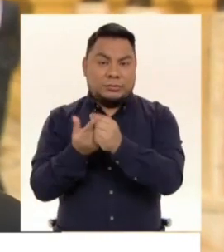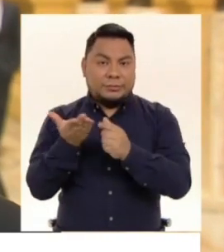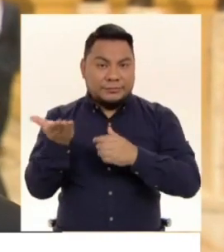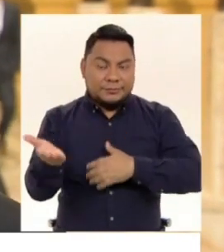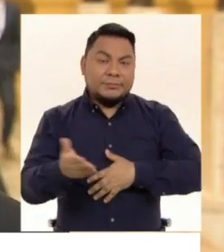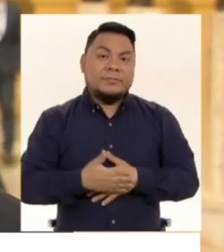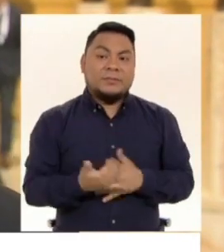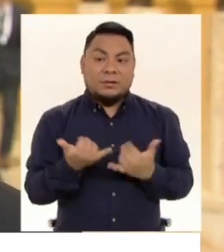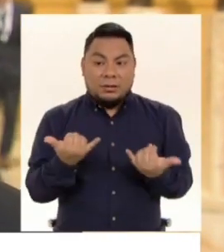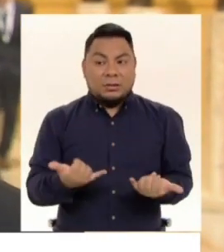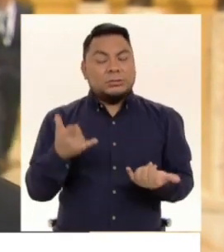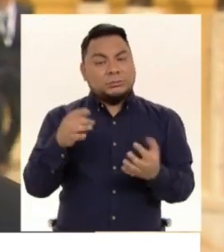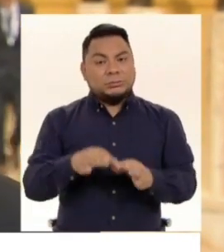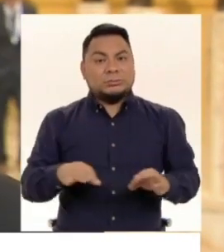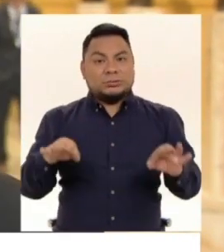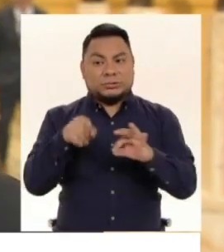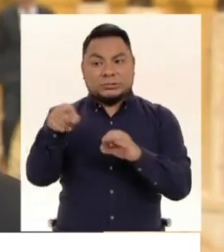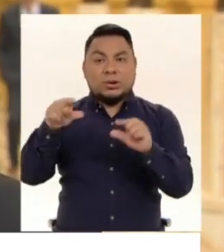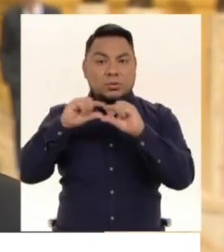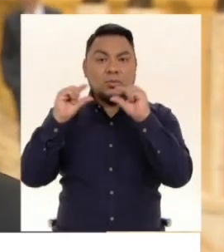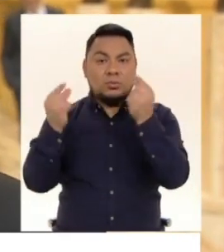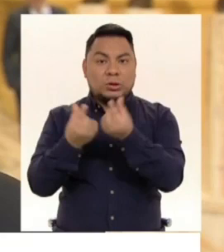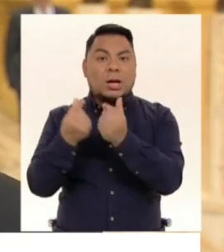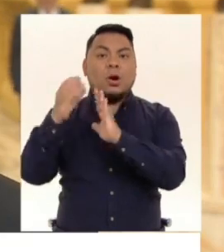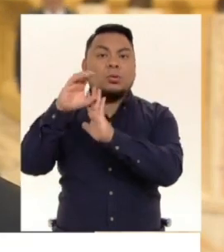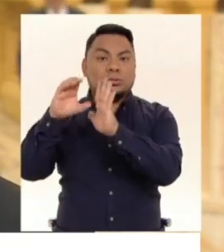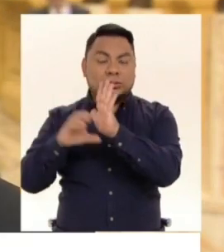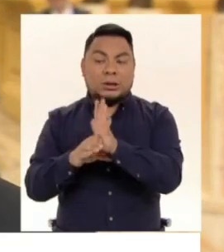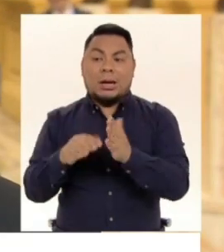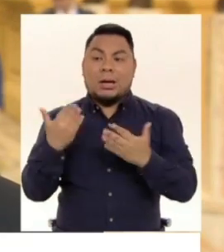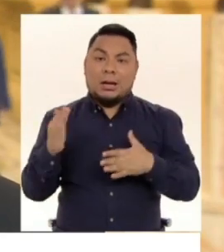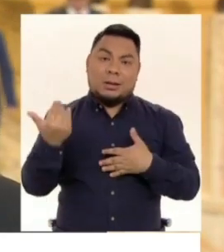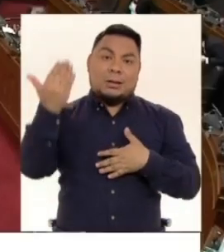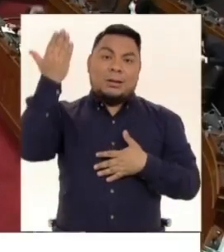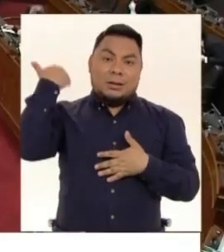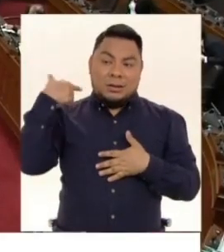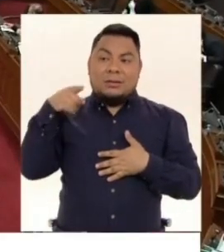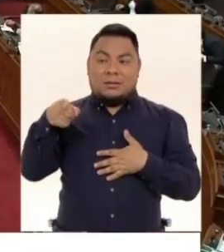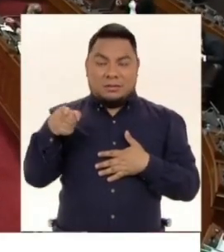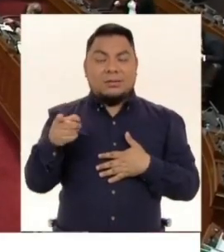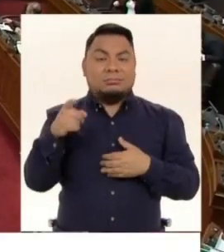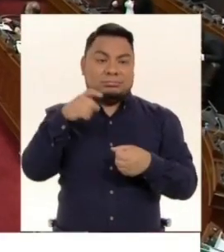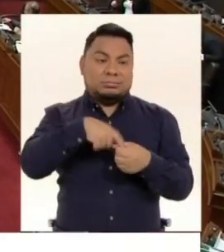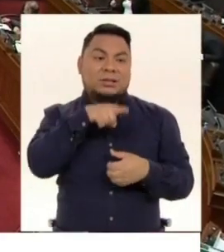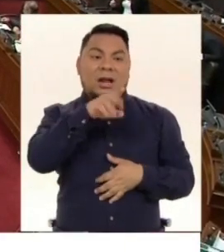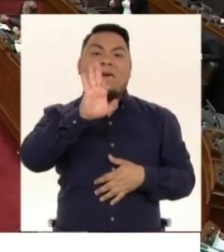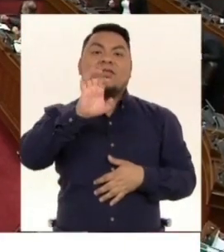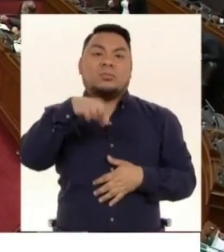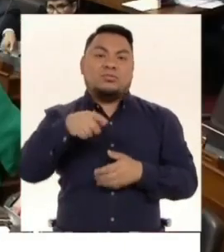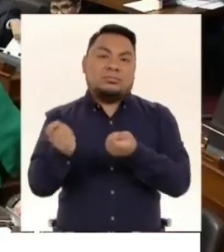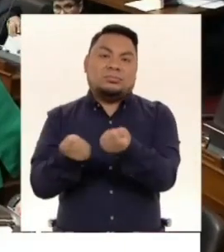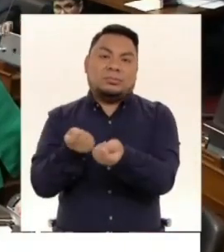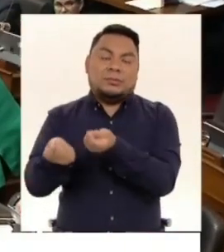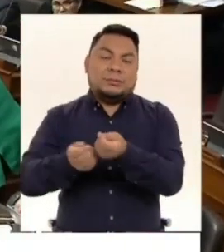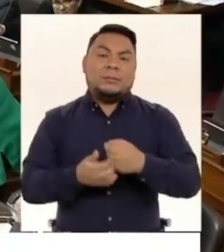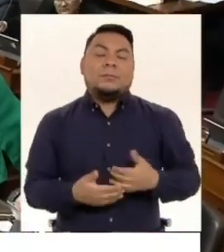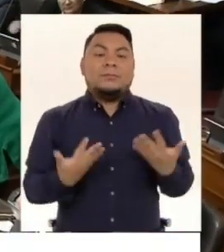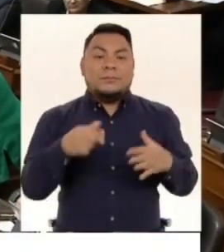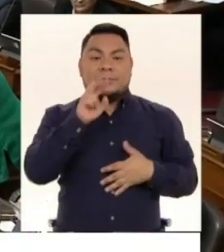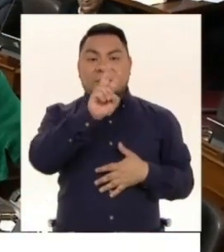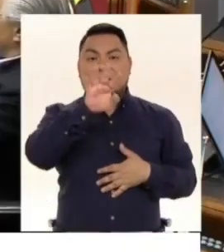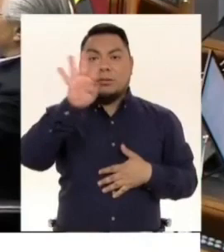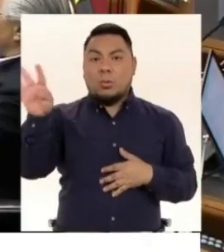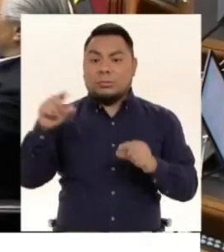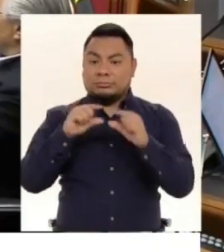En este momento es clave, pero desde un principio le perteneció a Fuerza Popular. Entre las 24 comisiones ordinarias